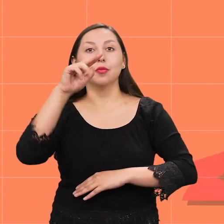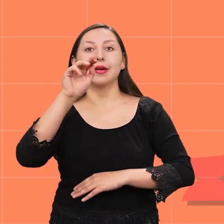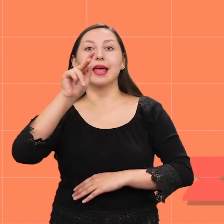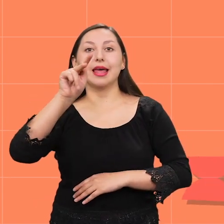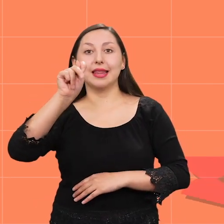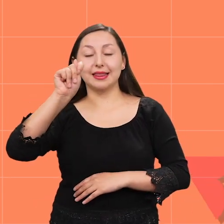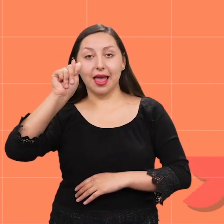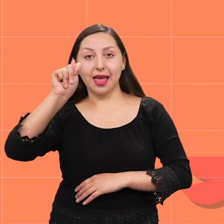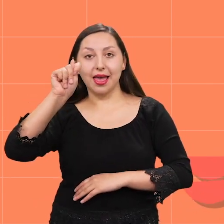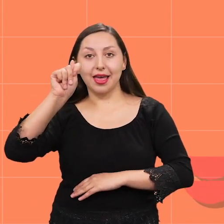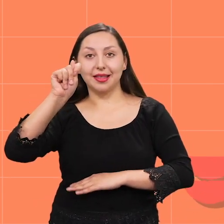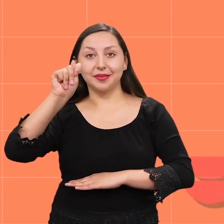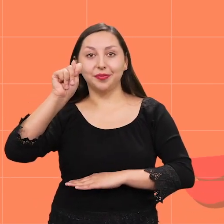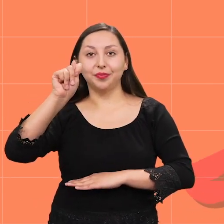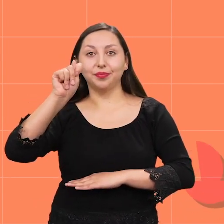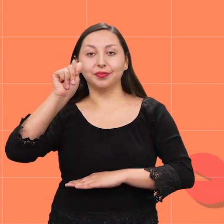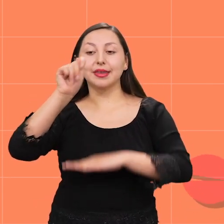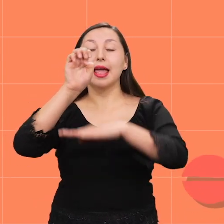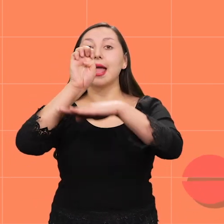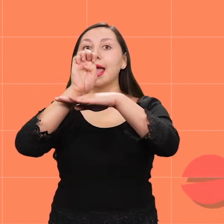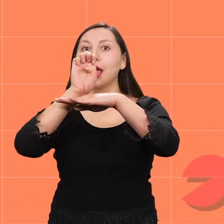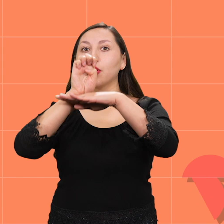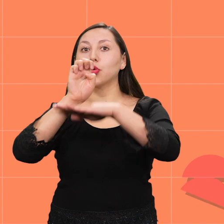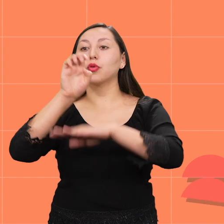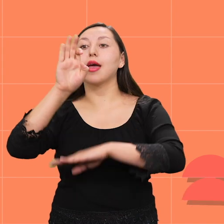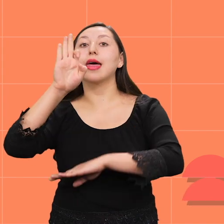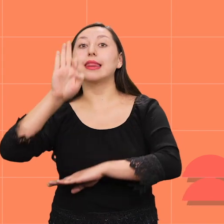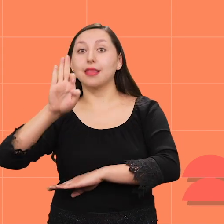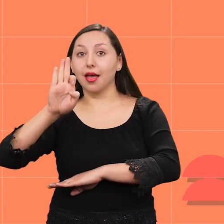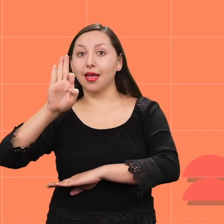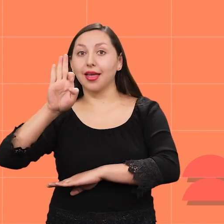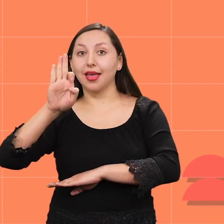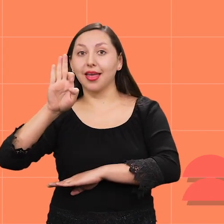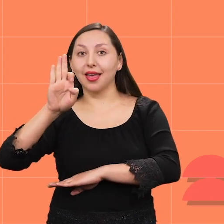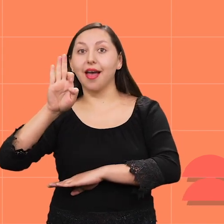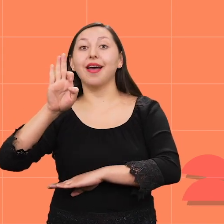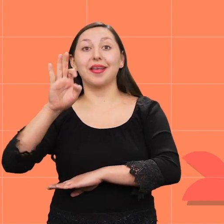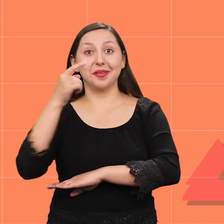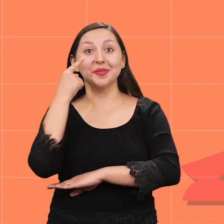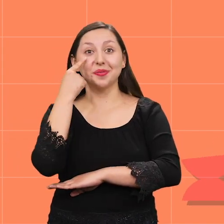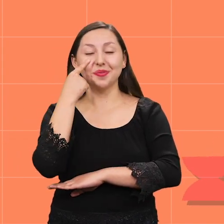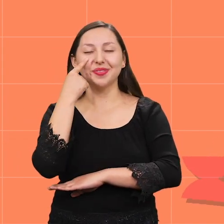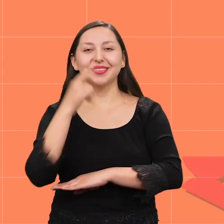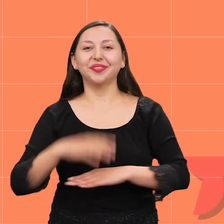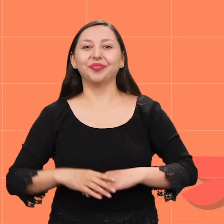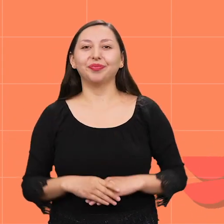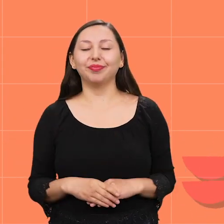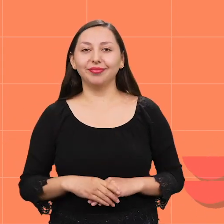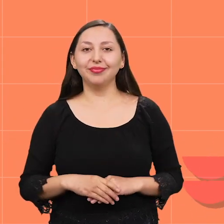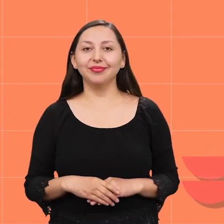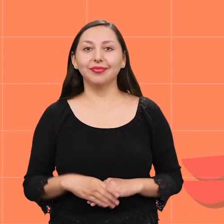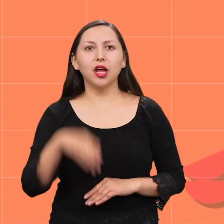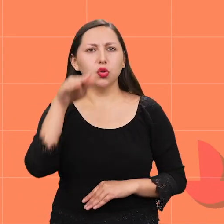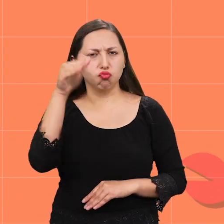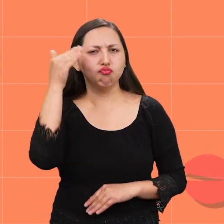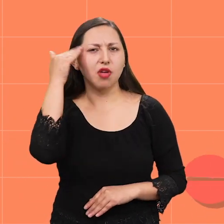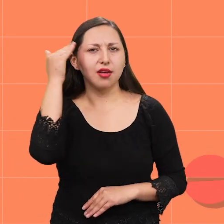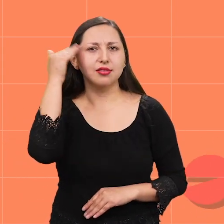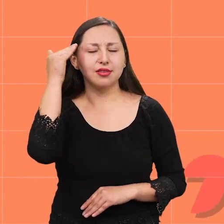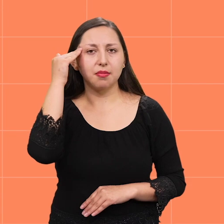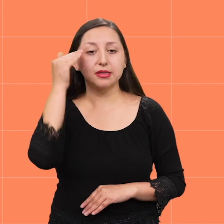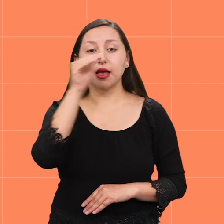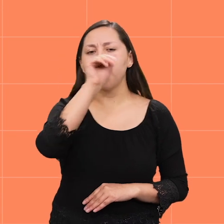así. Y en Ecuador es así. Por cierto, ¿sabían que el